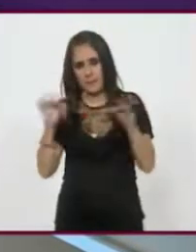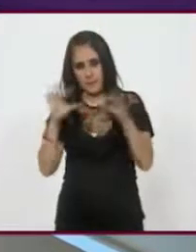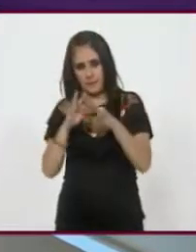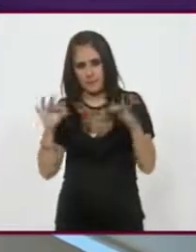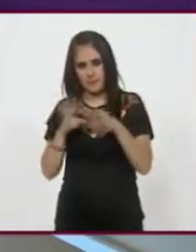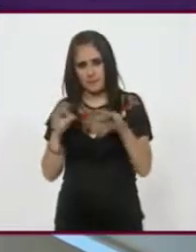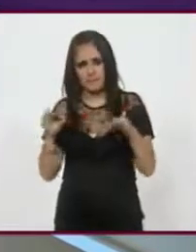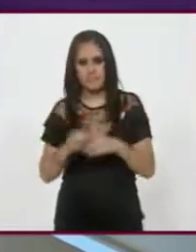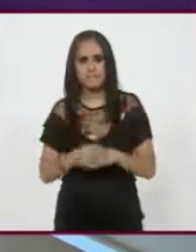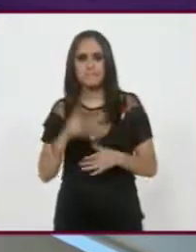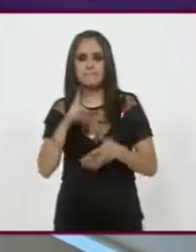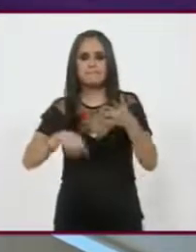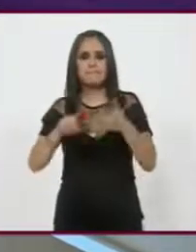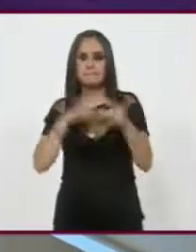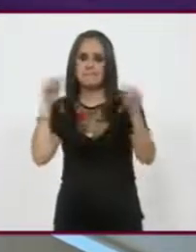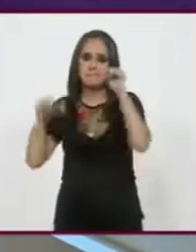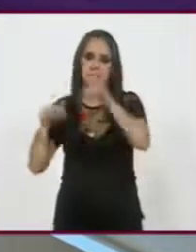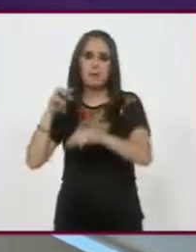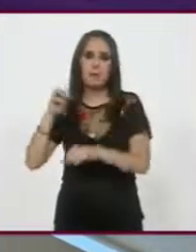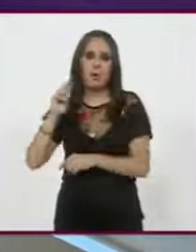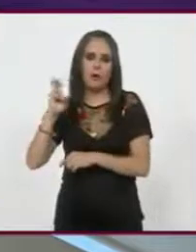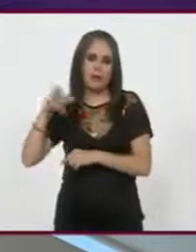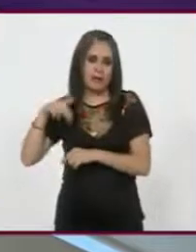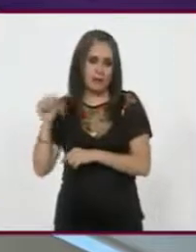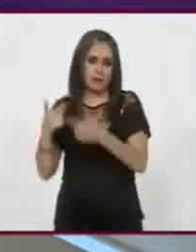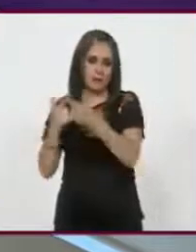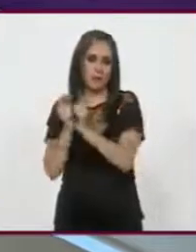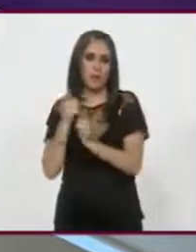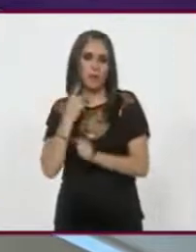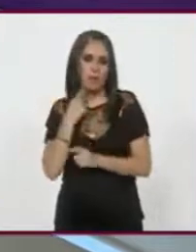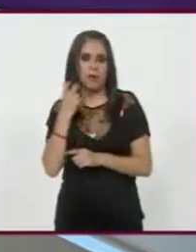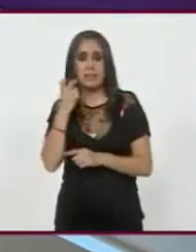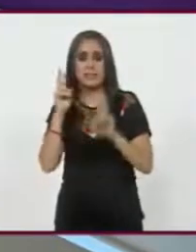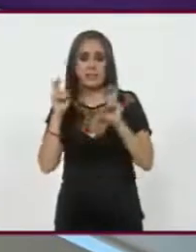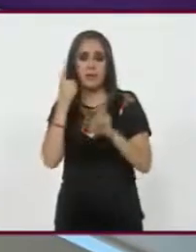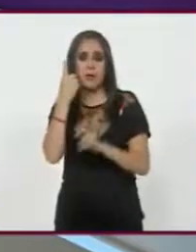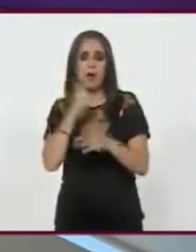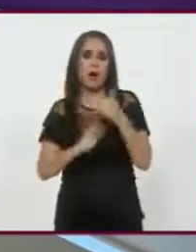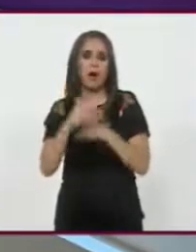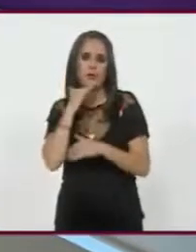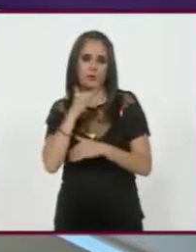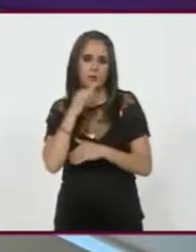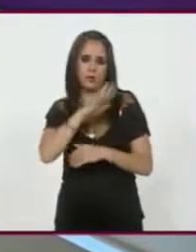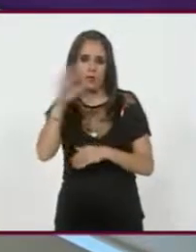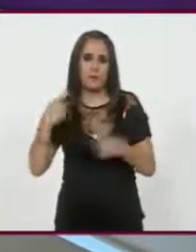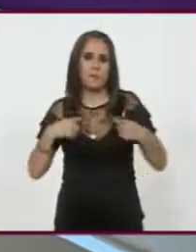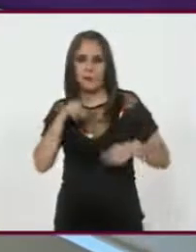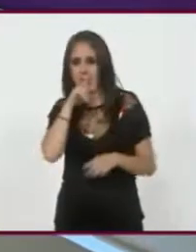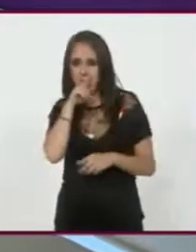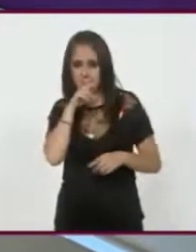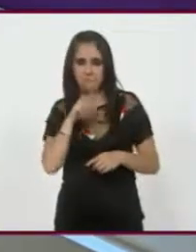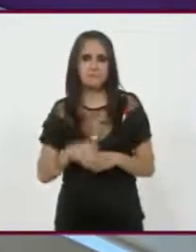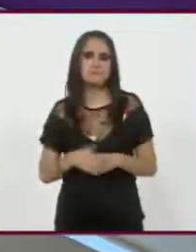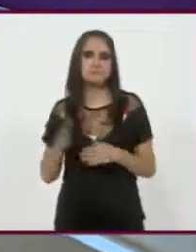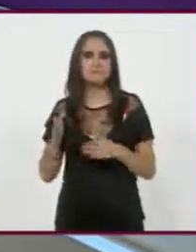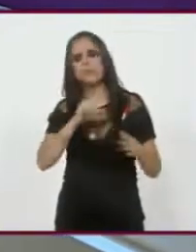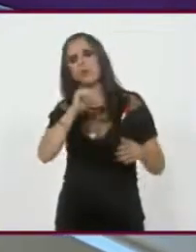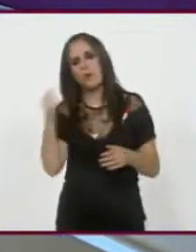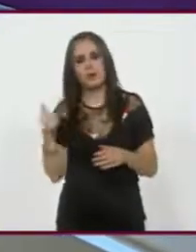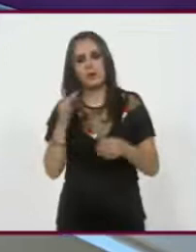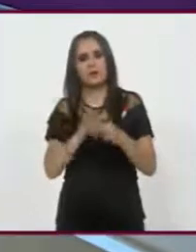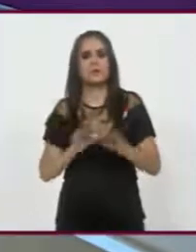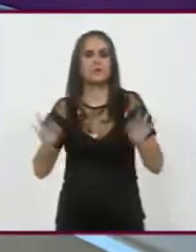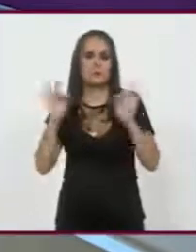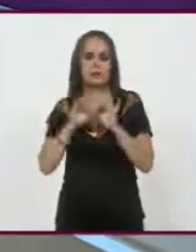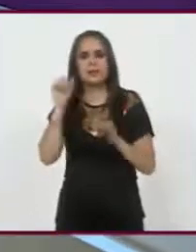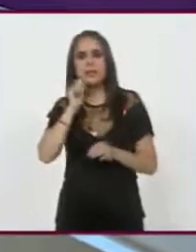voto de Moreno. ese voto, aunque haya sido coyuntural, pero el tema es que la corrupción... Así es. Y otro, digamos, otra variable que fue importante o es